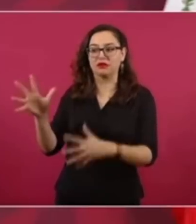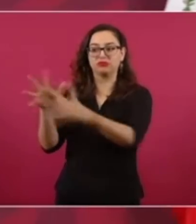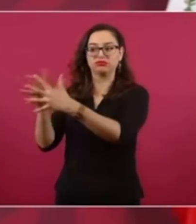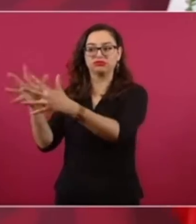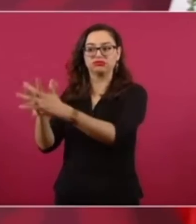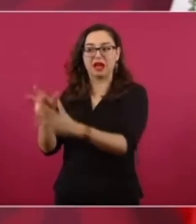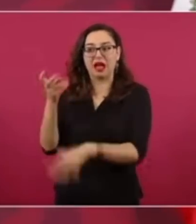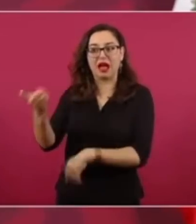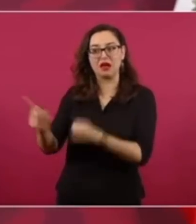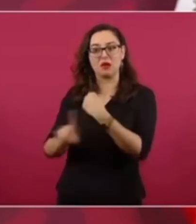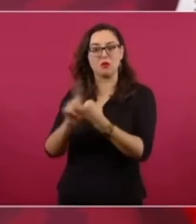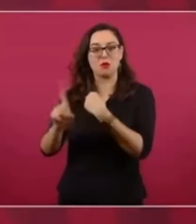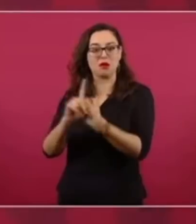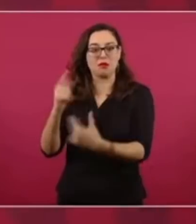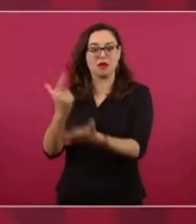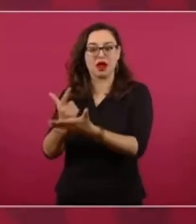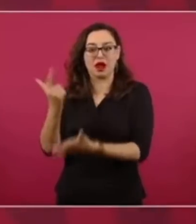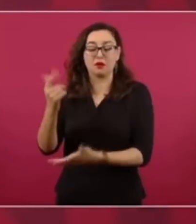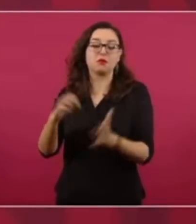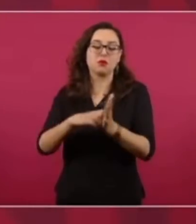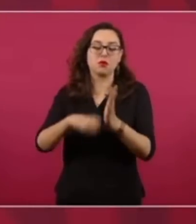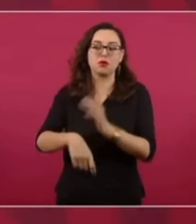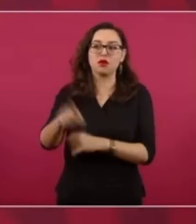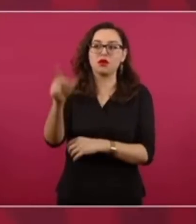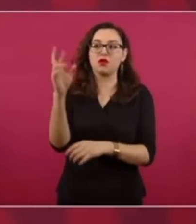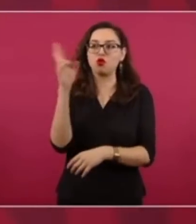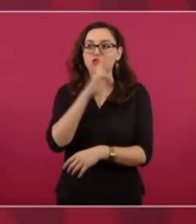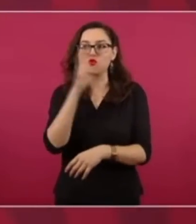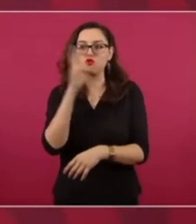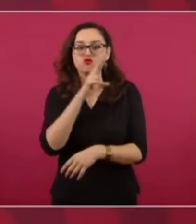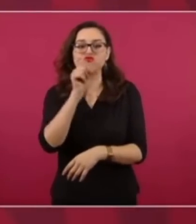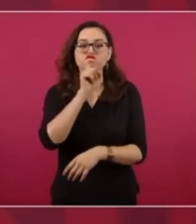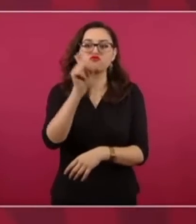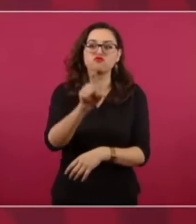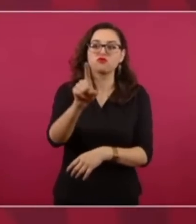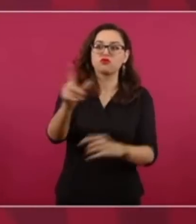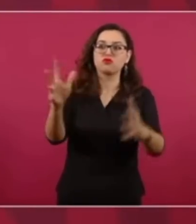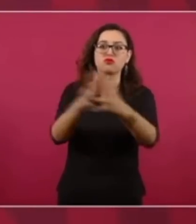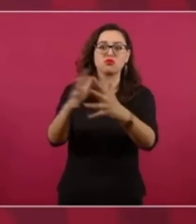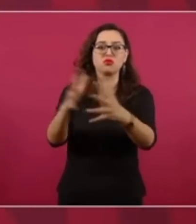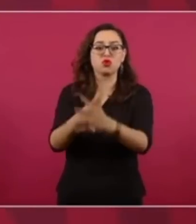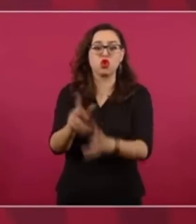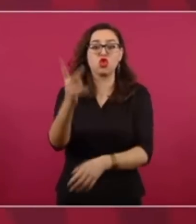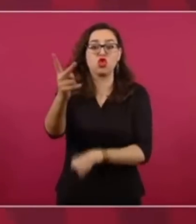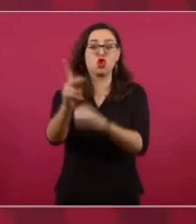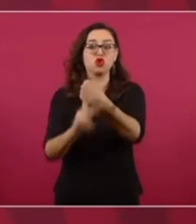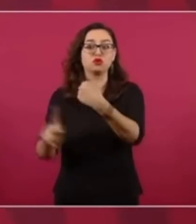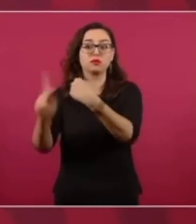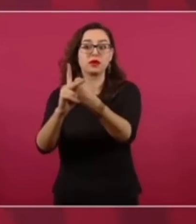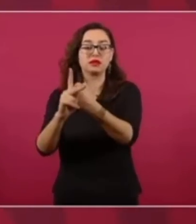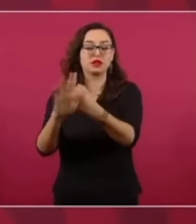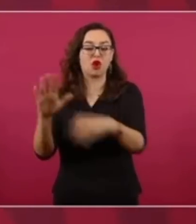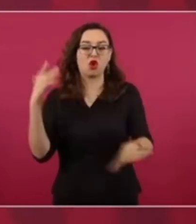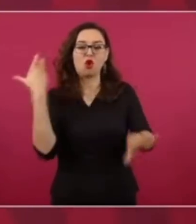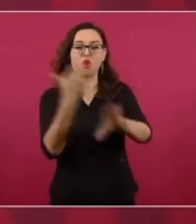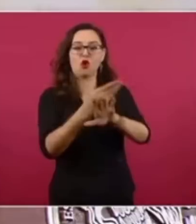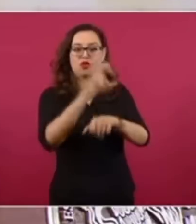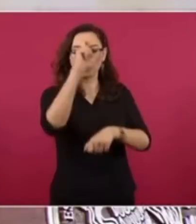Rusia y Ucrania. Cómo ese conflicto afectó toda Europa.